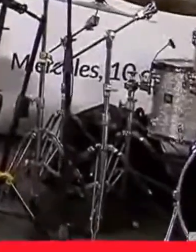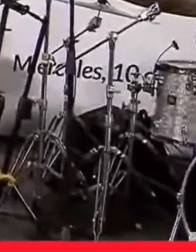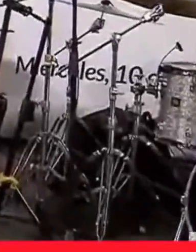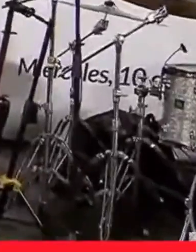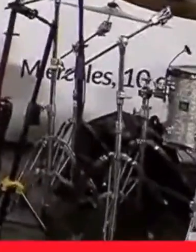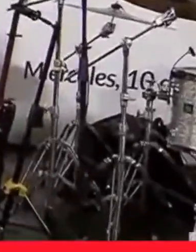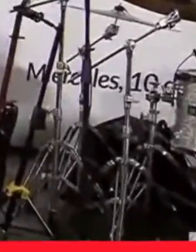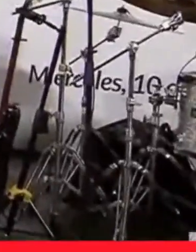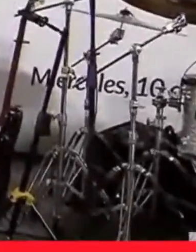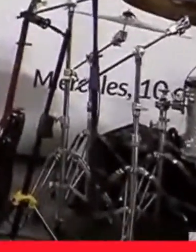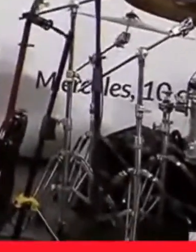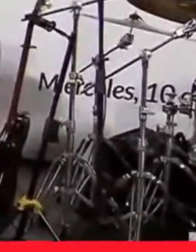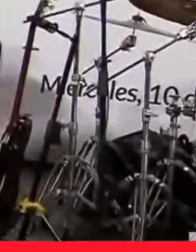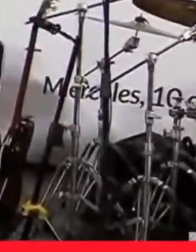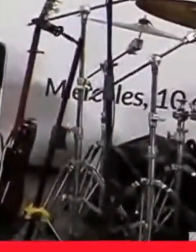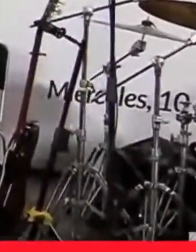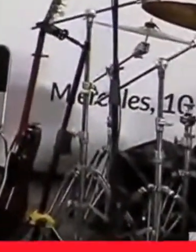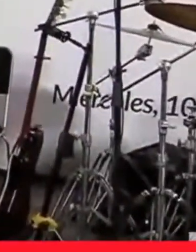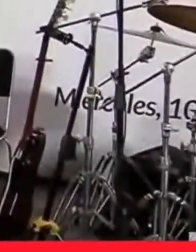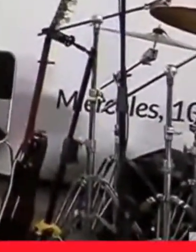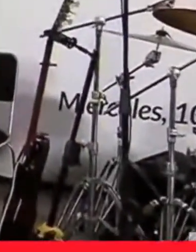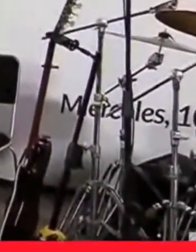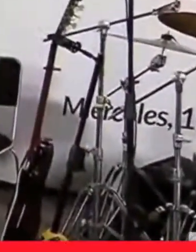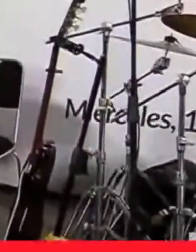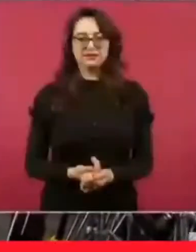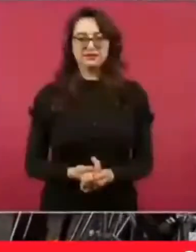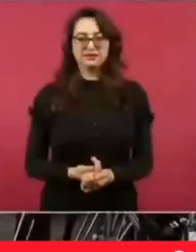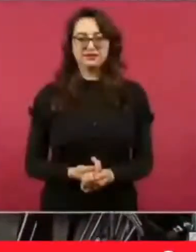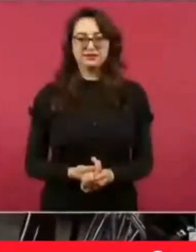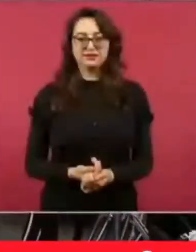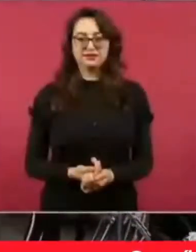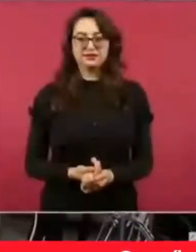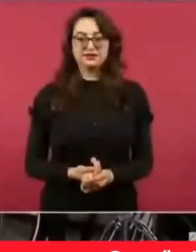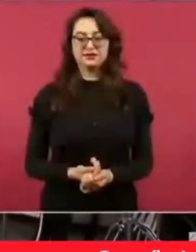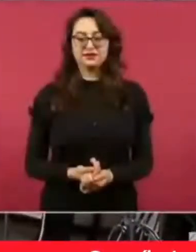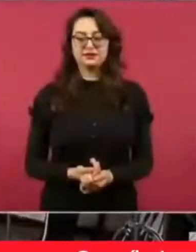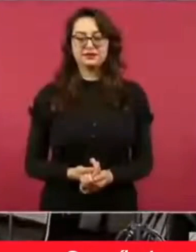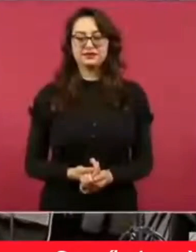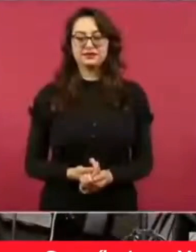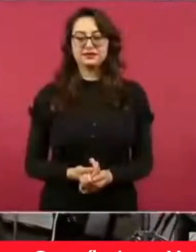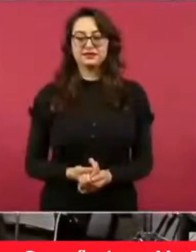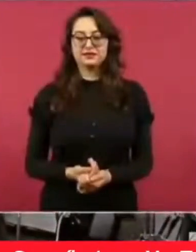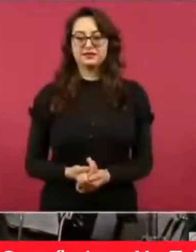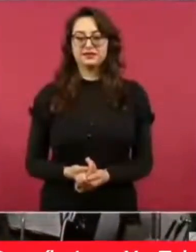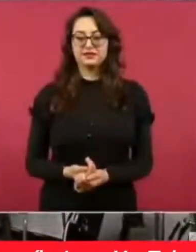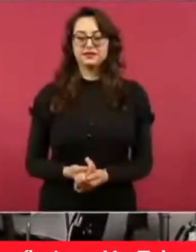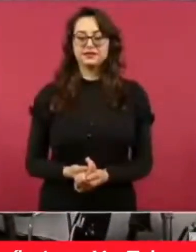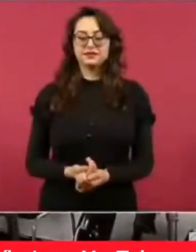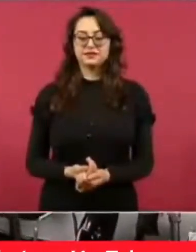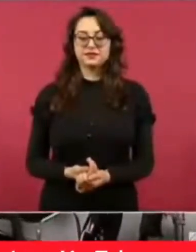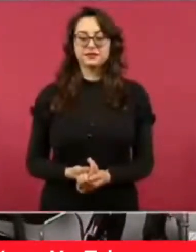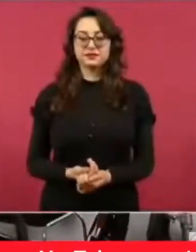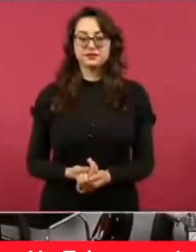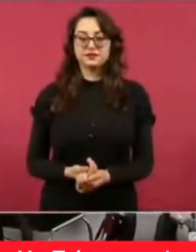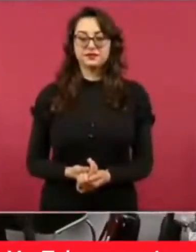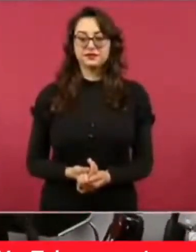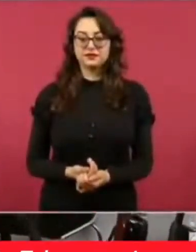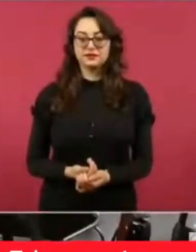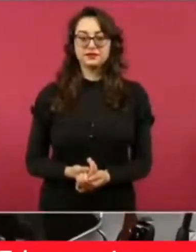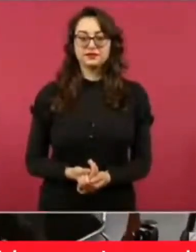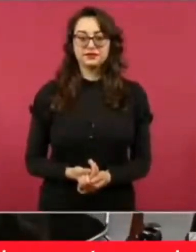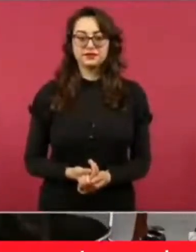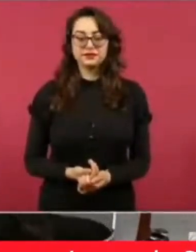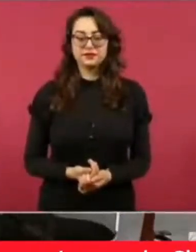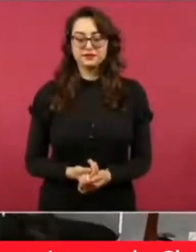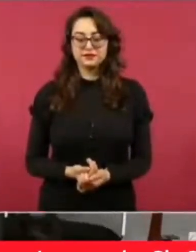Bueno, pues primero enviar de manera